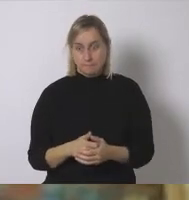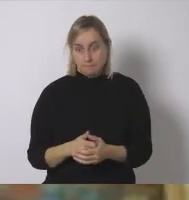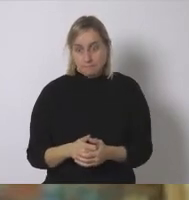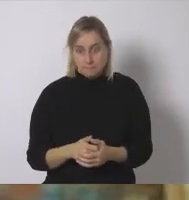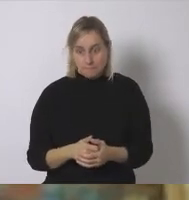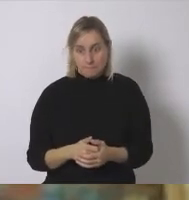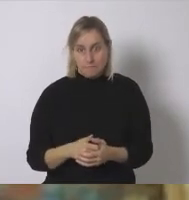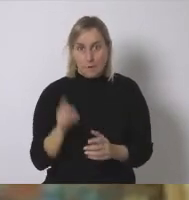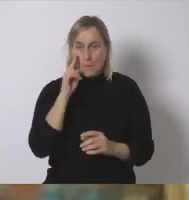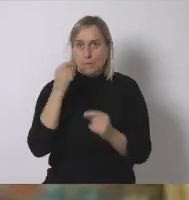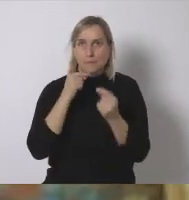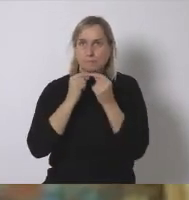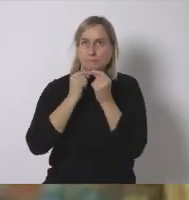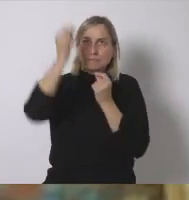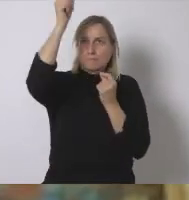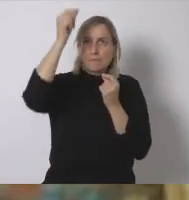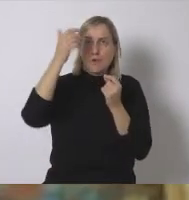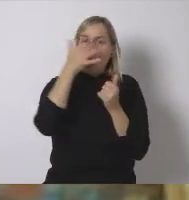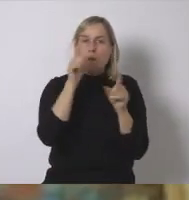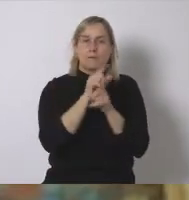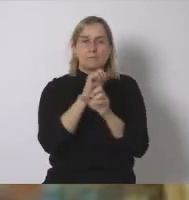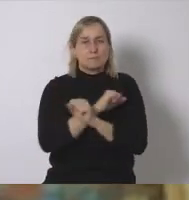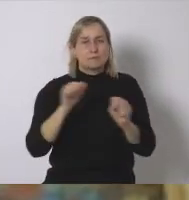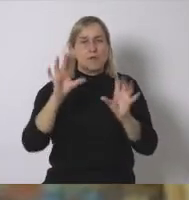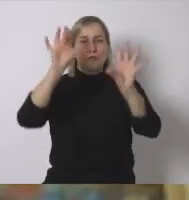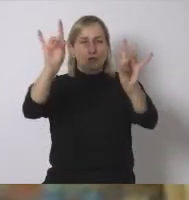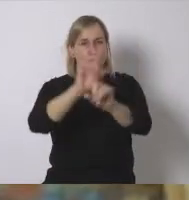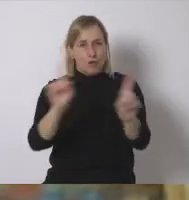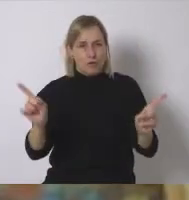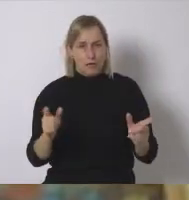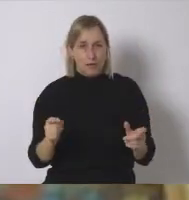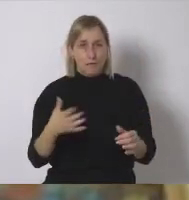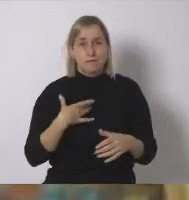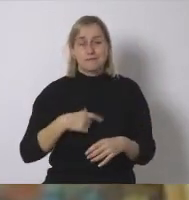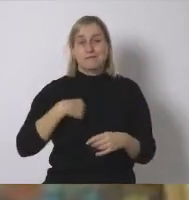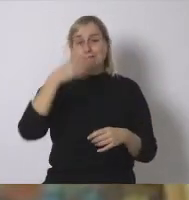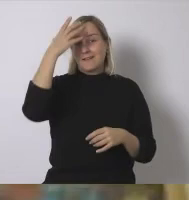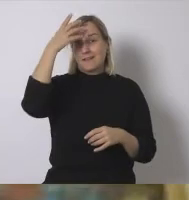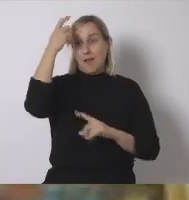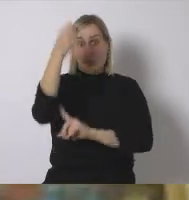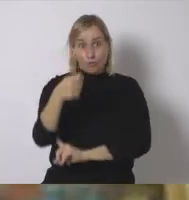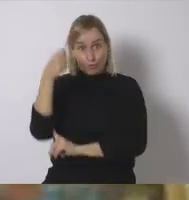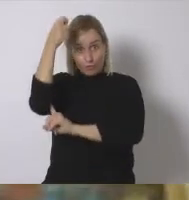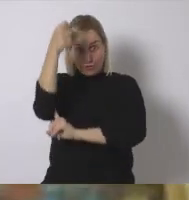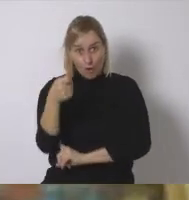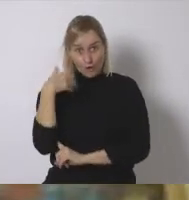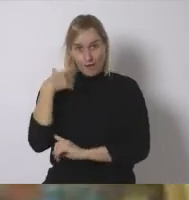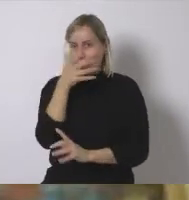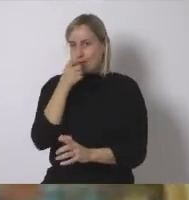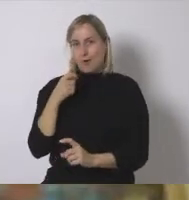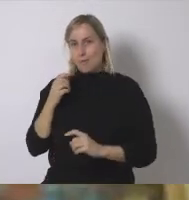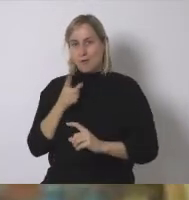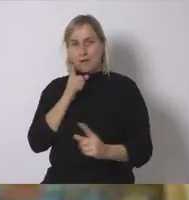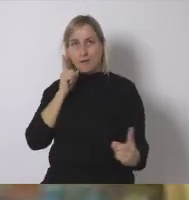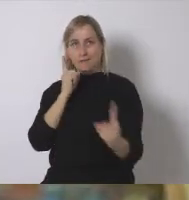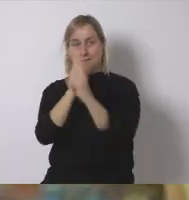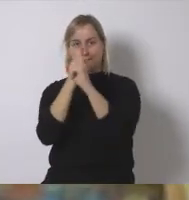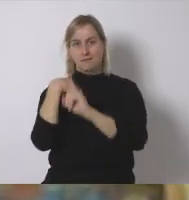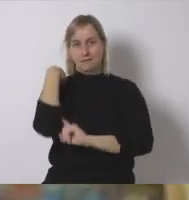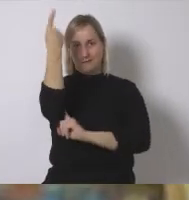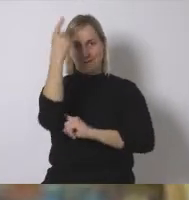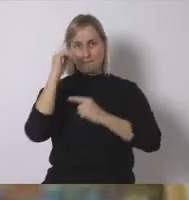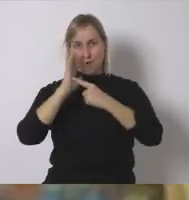alejado e intocables desde luego don Quijote no podría enfrentarse a estos molinos y por último